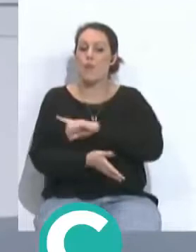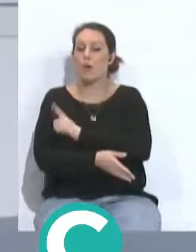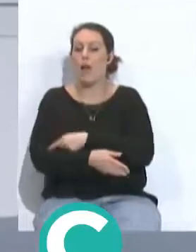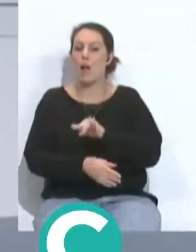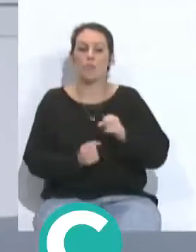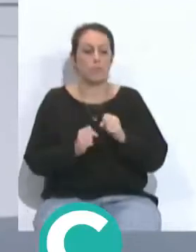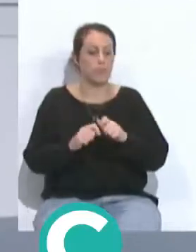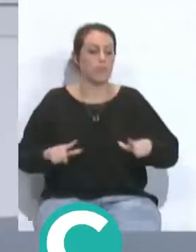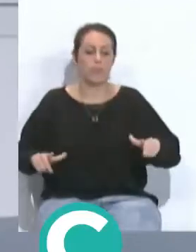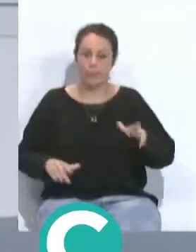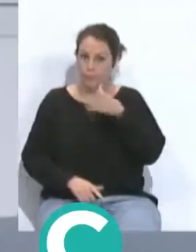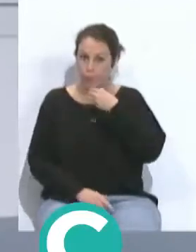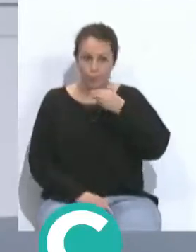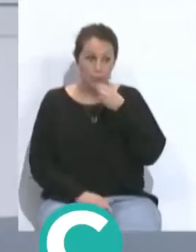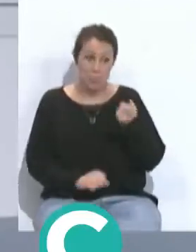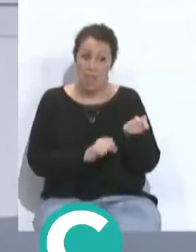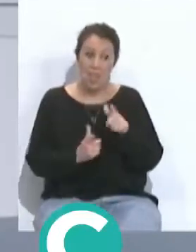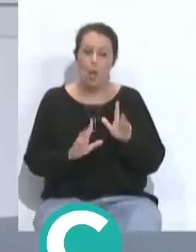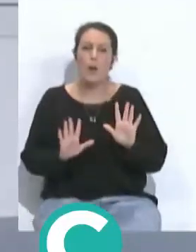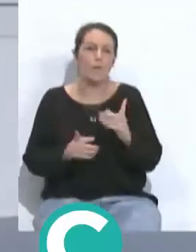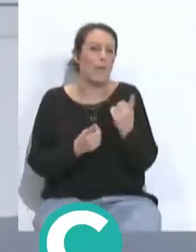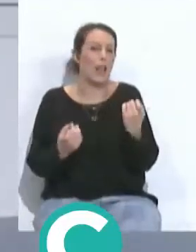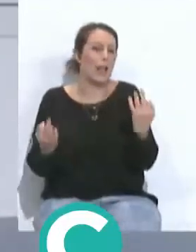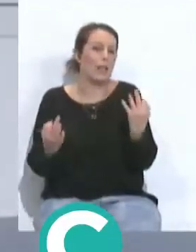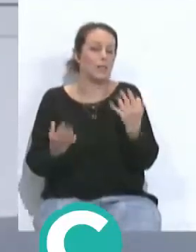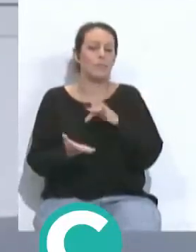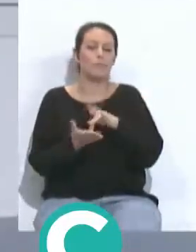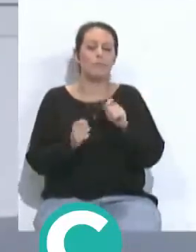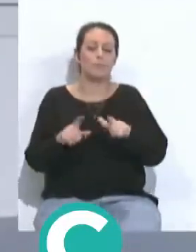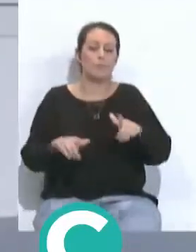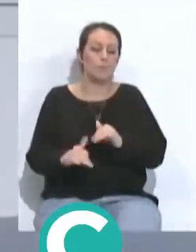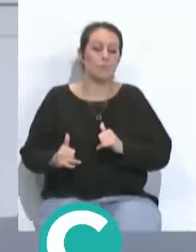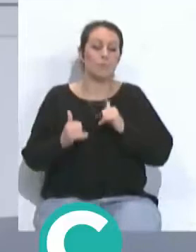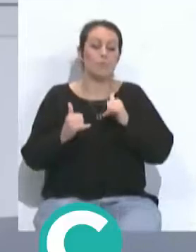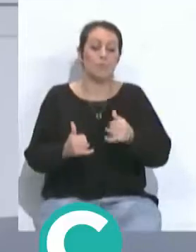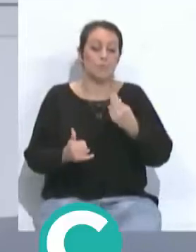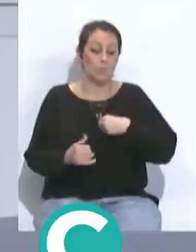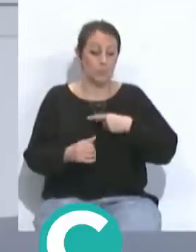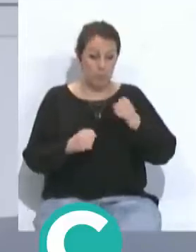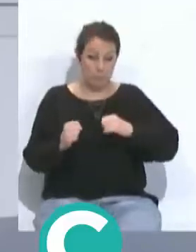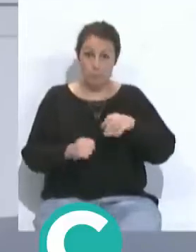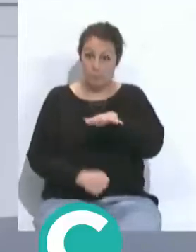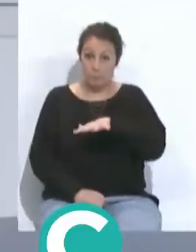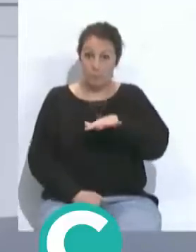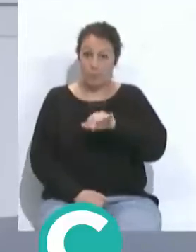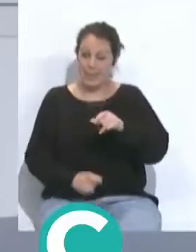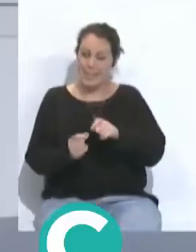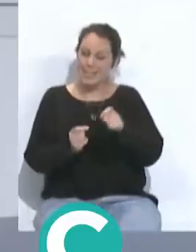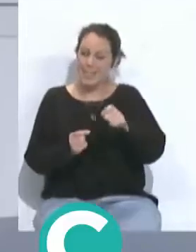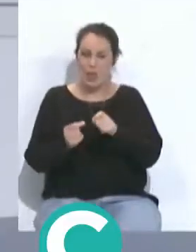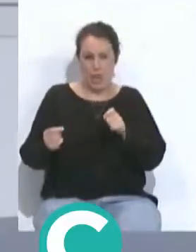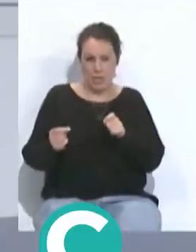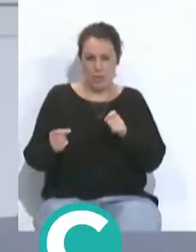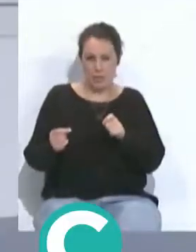espectaculares, muy similares. Pero falta eso de que cuando tú llegas al campo donde vas a competir, hay como distancias